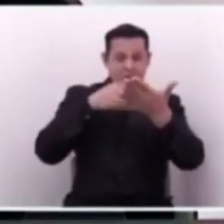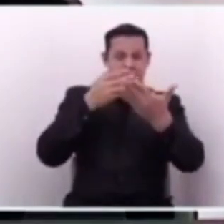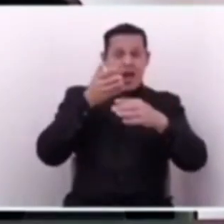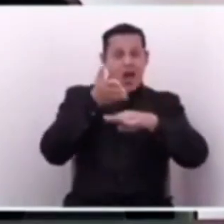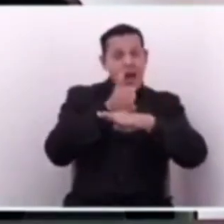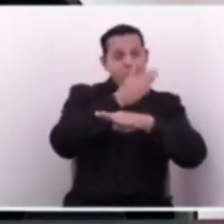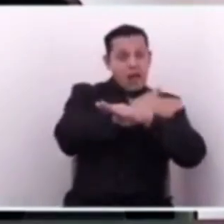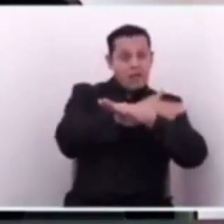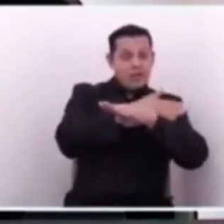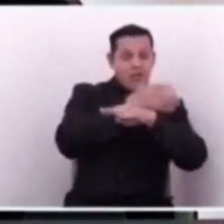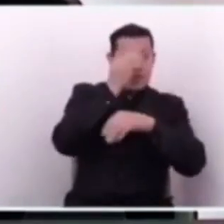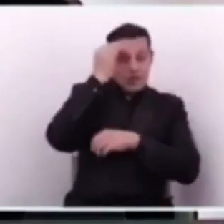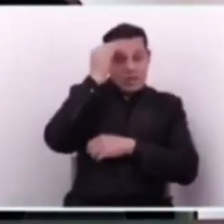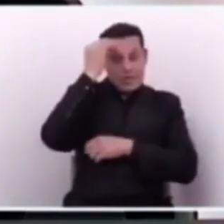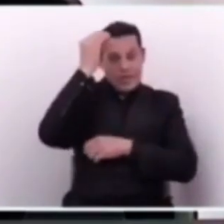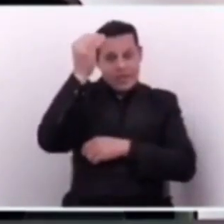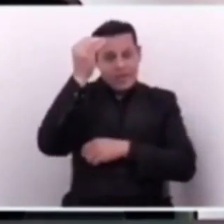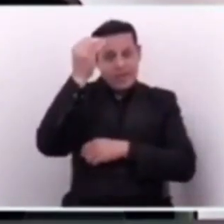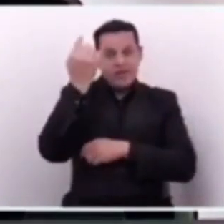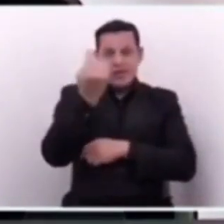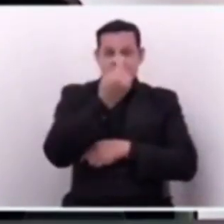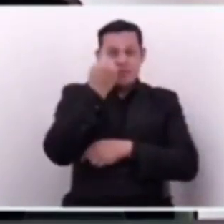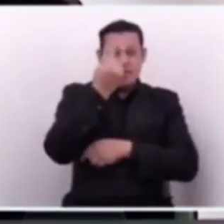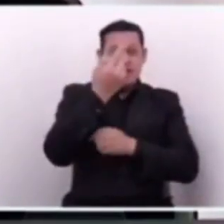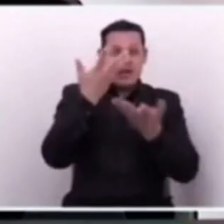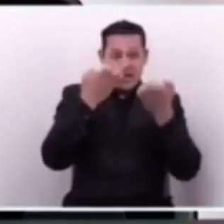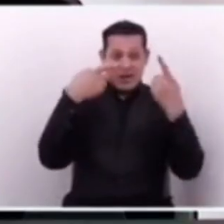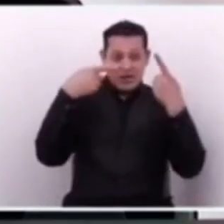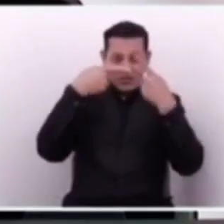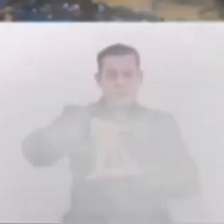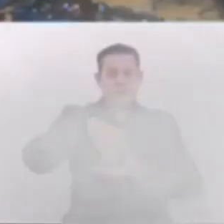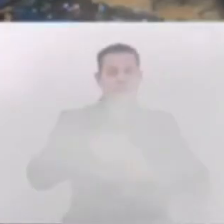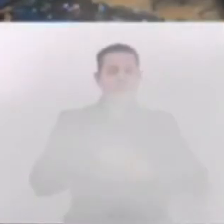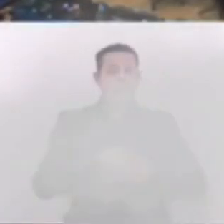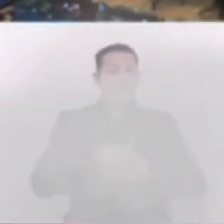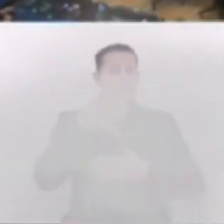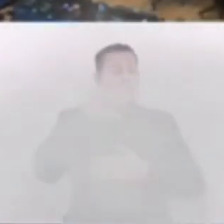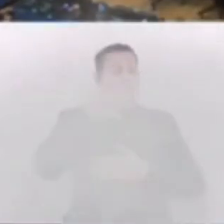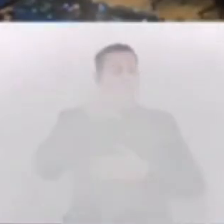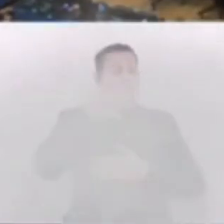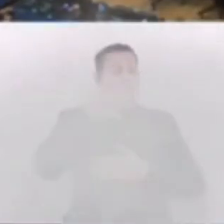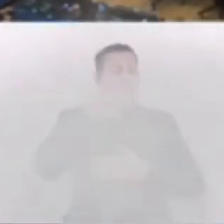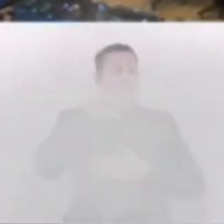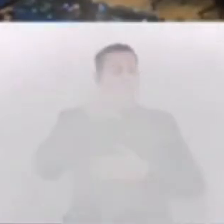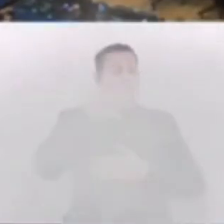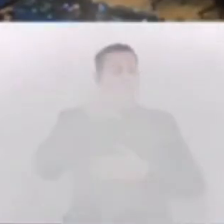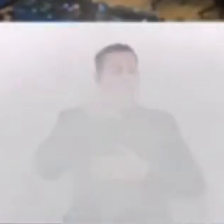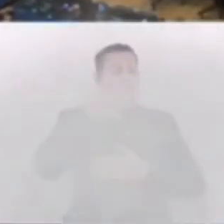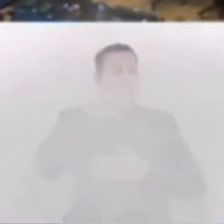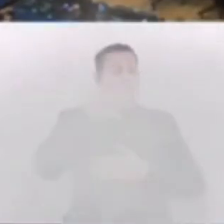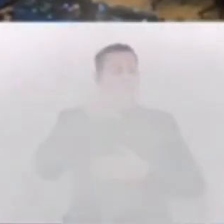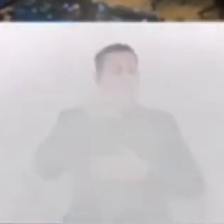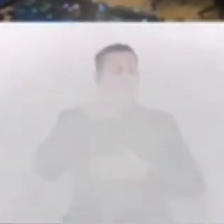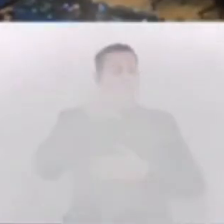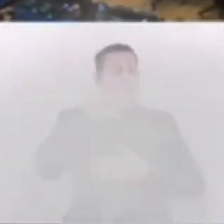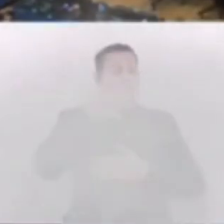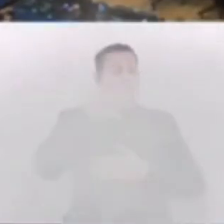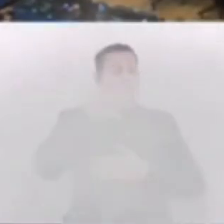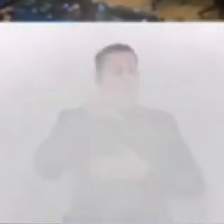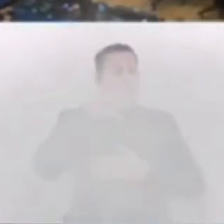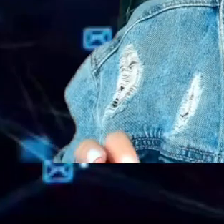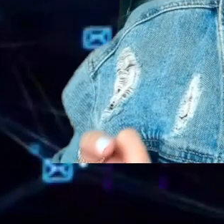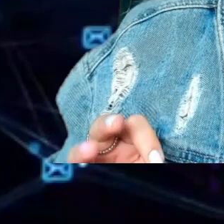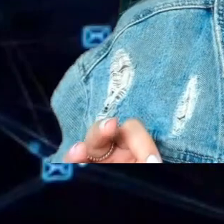detalle antes de opinar simplemente y querer confundir a la población. La verdad que... ¿Qué le